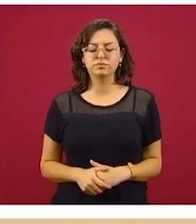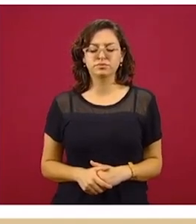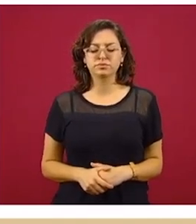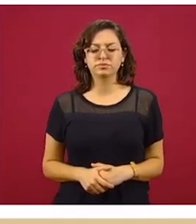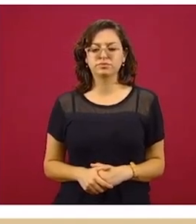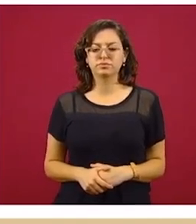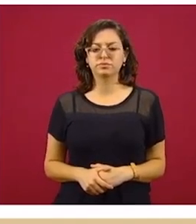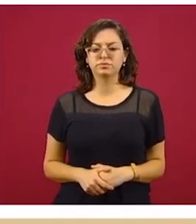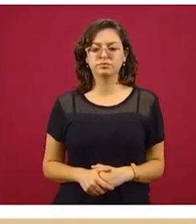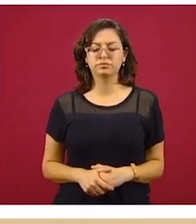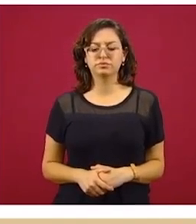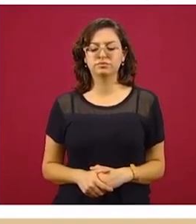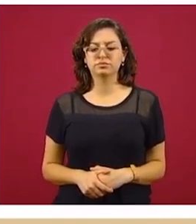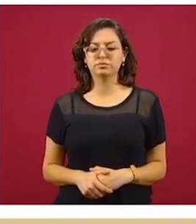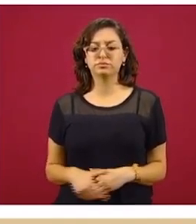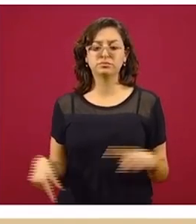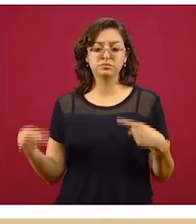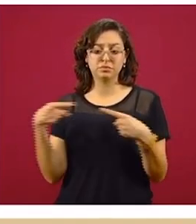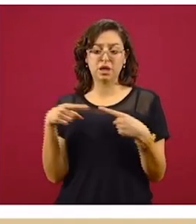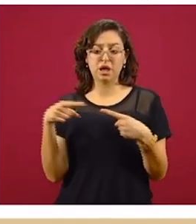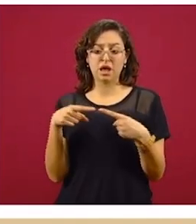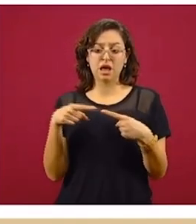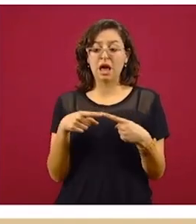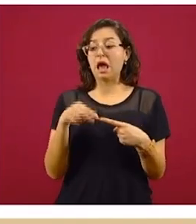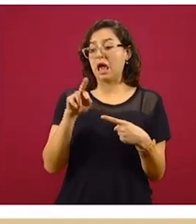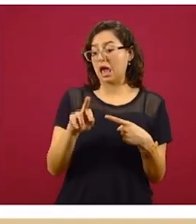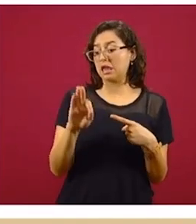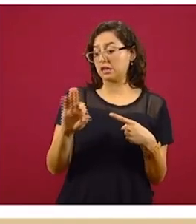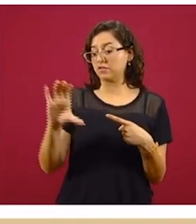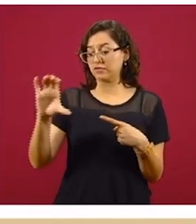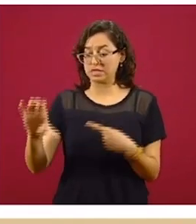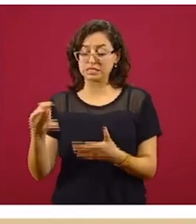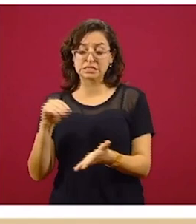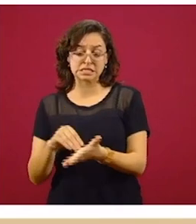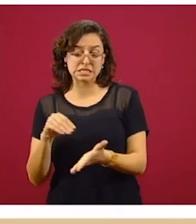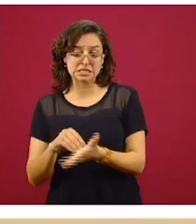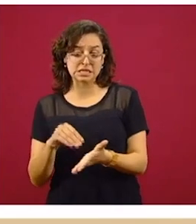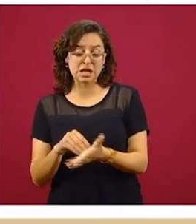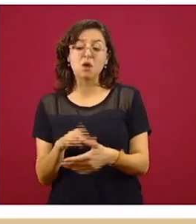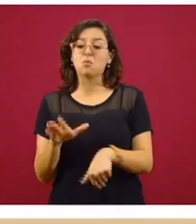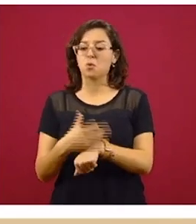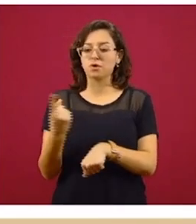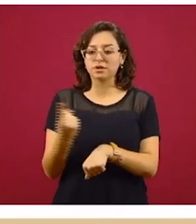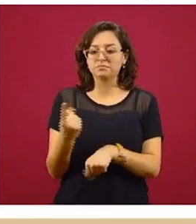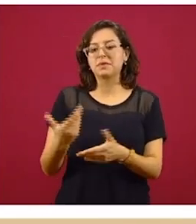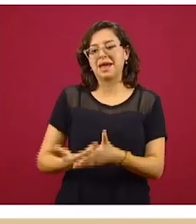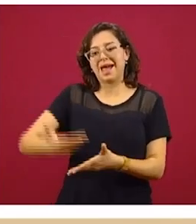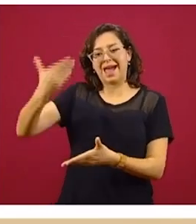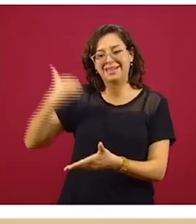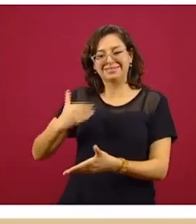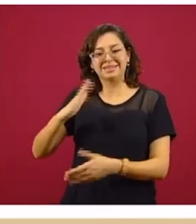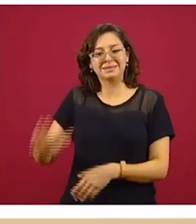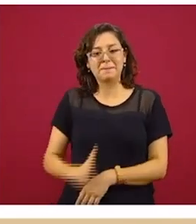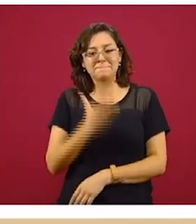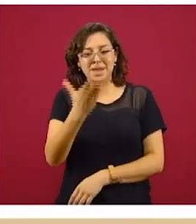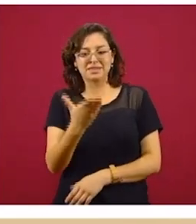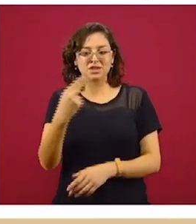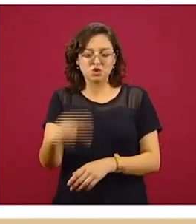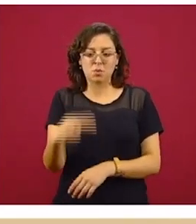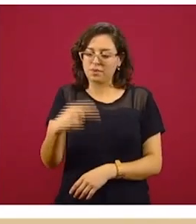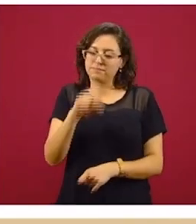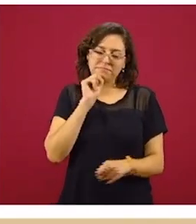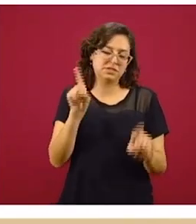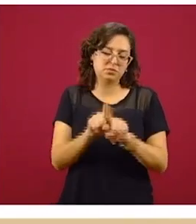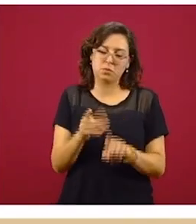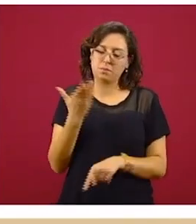vigente, que si llegamos a esta parte ya se tiene, porque ustedes recordarán que era el requisito para solicitar la